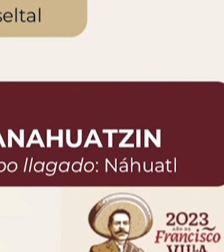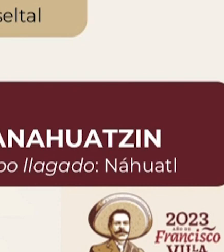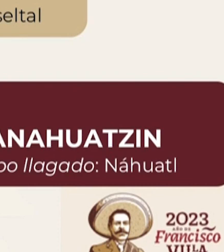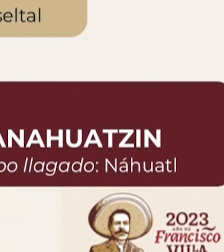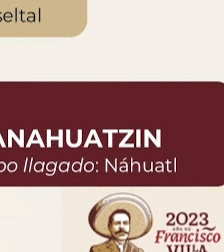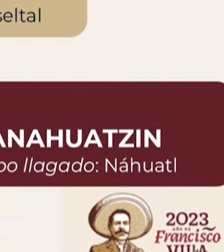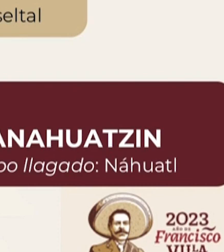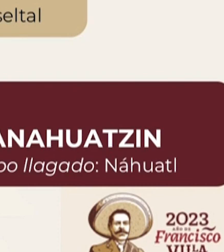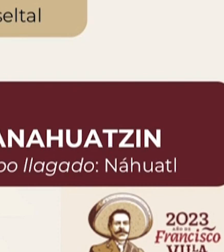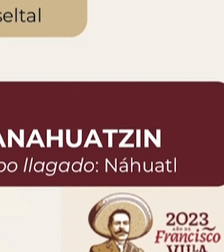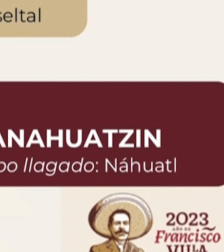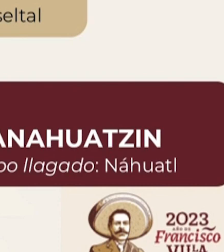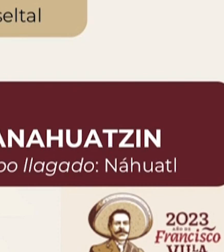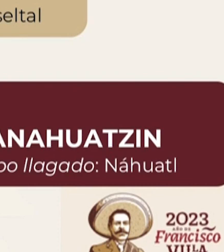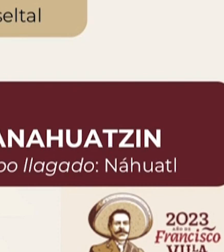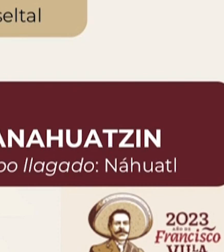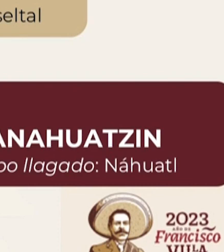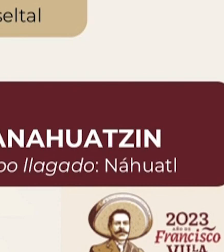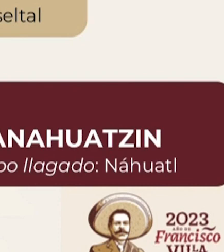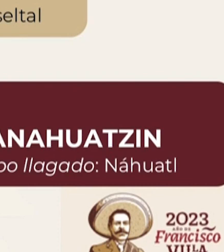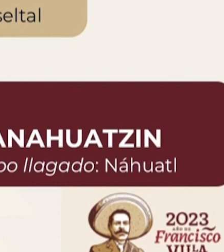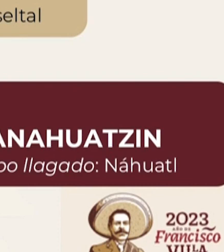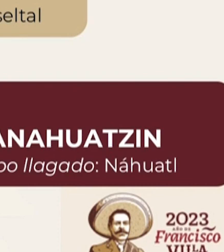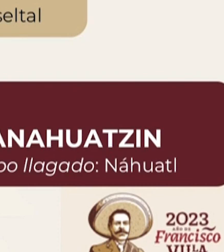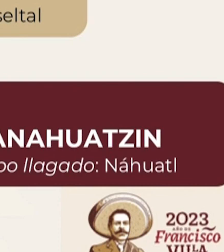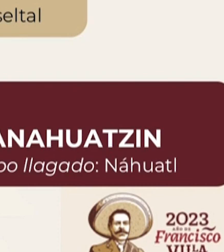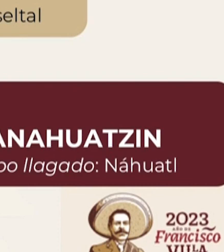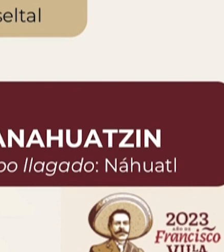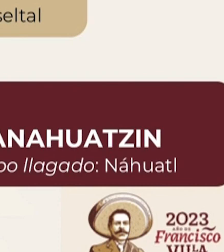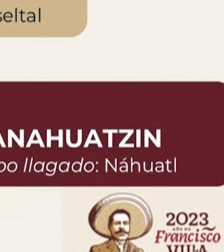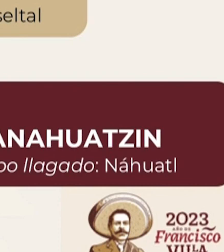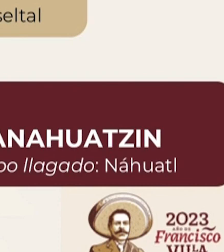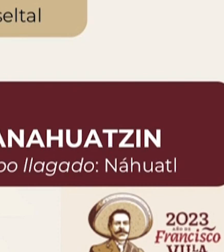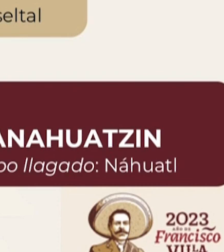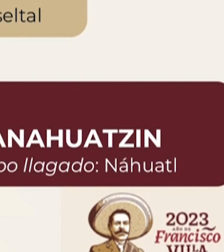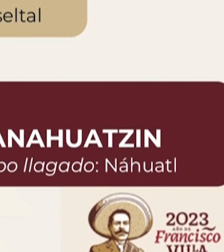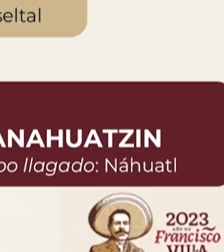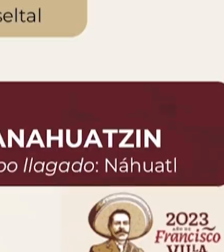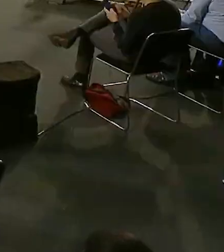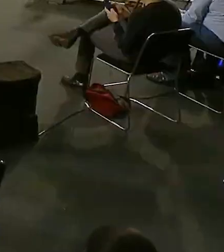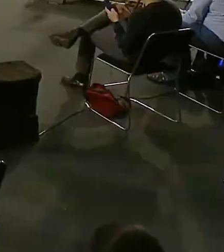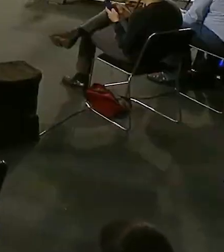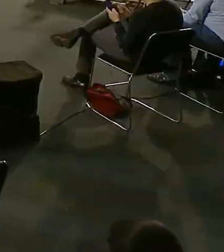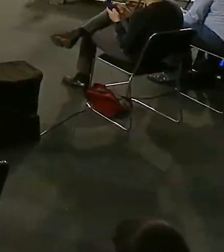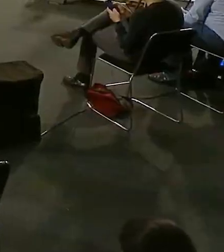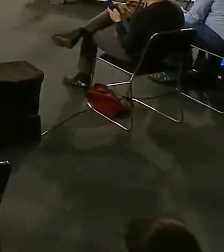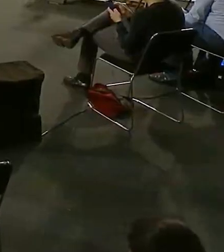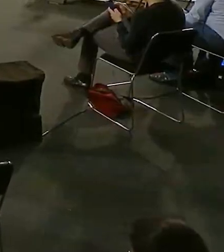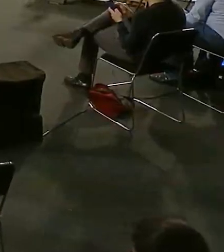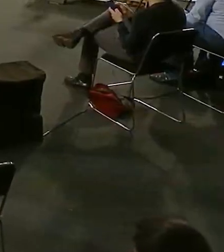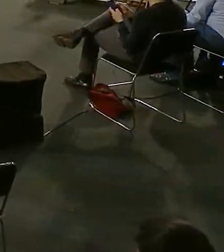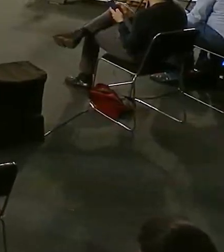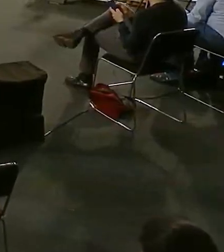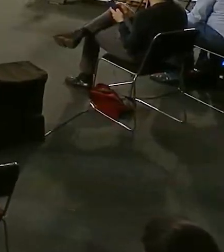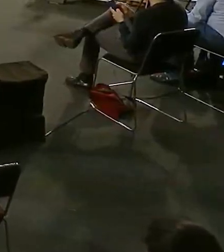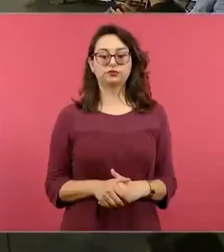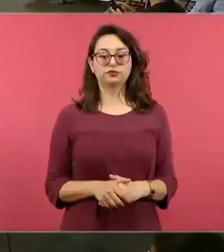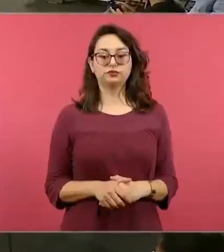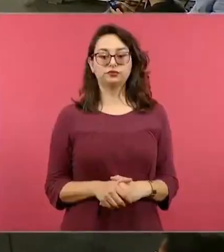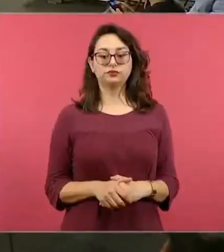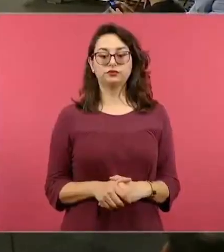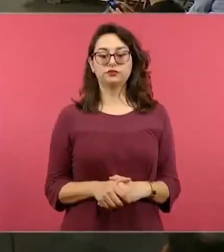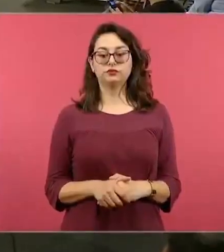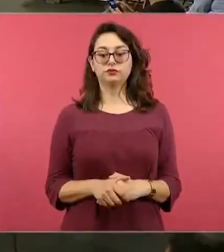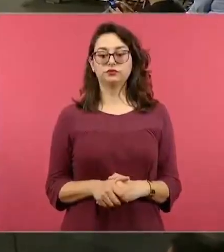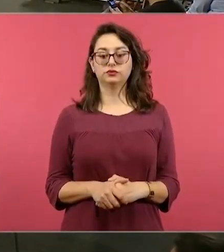tenemos la colección Nanahuatsi. Bueno, siguiente pregunta. ¿Cuáles son o cómo